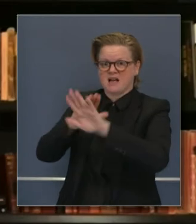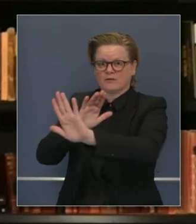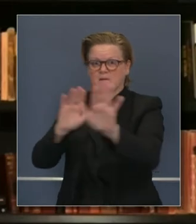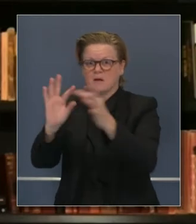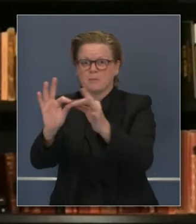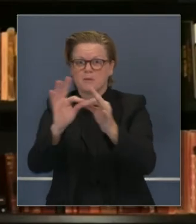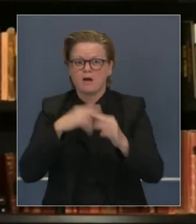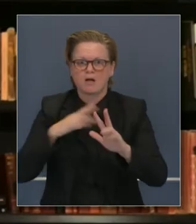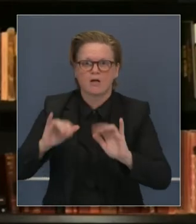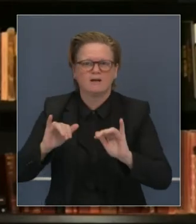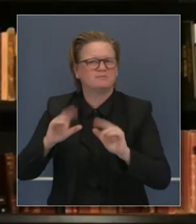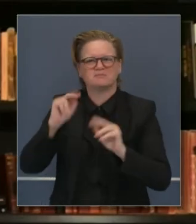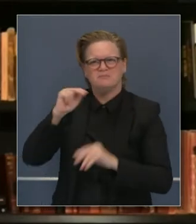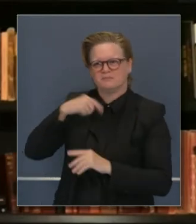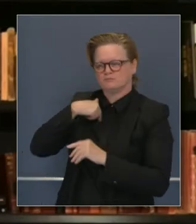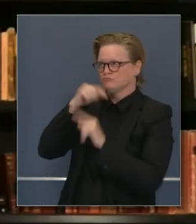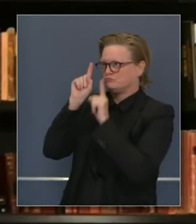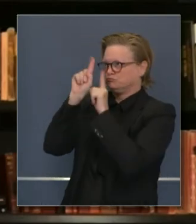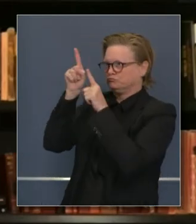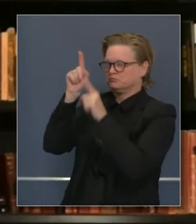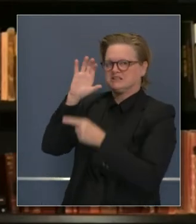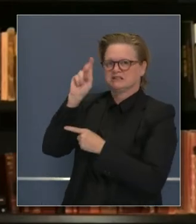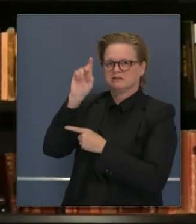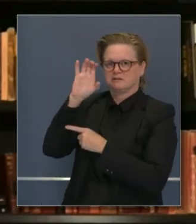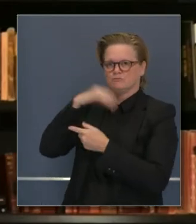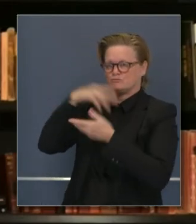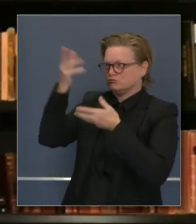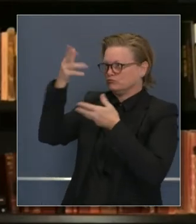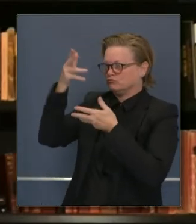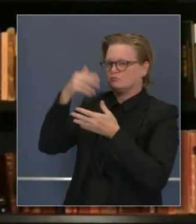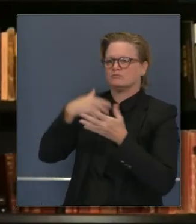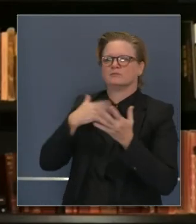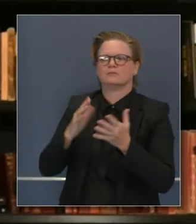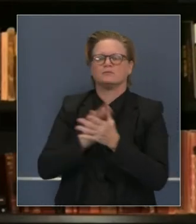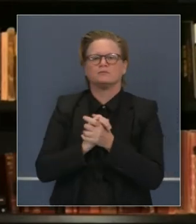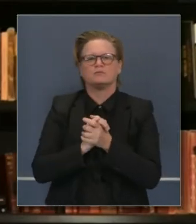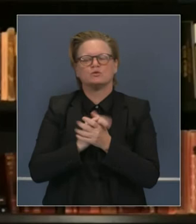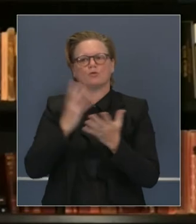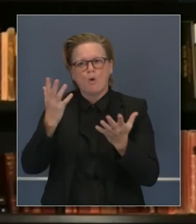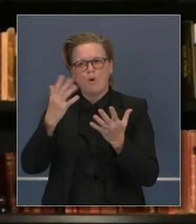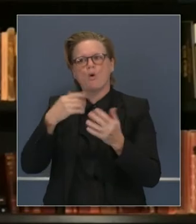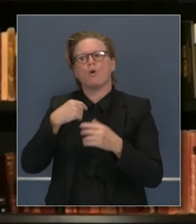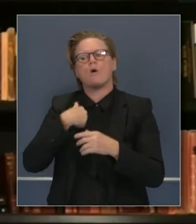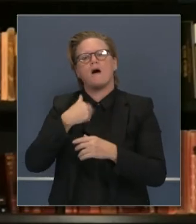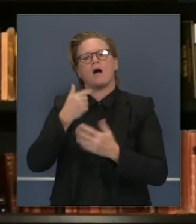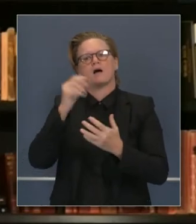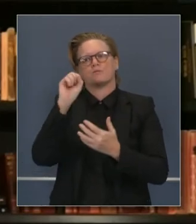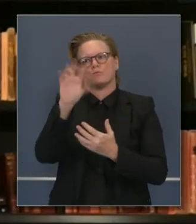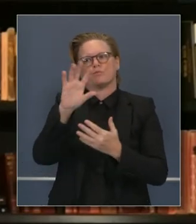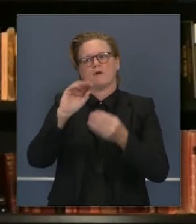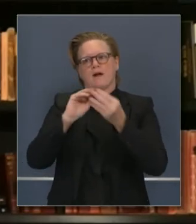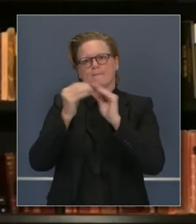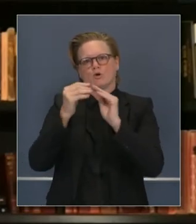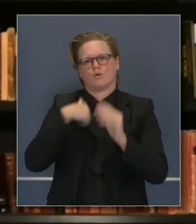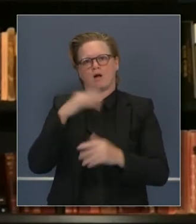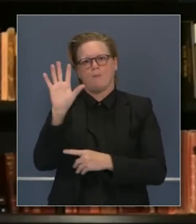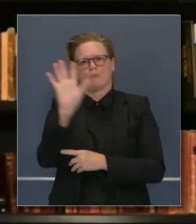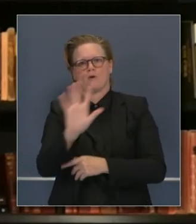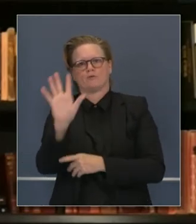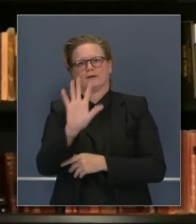es algo que simplemente hemos llegado a esperar. Tenemos cifras aproximadas, fechas aproximadas para